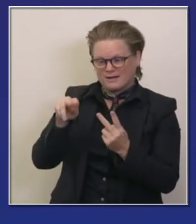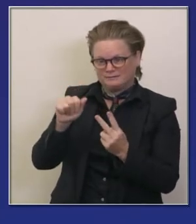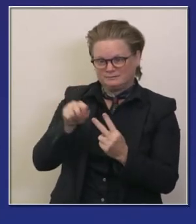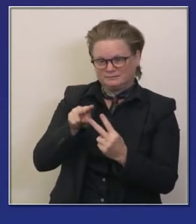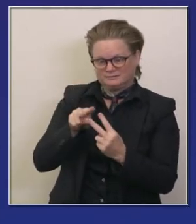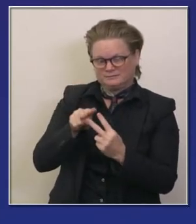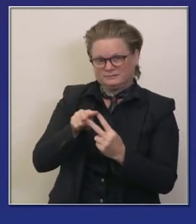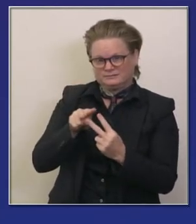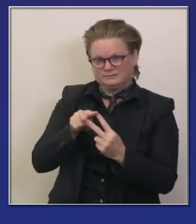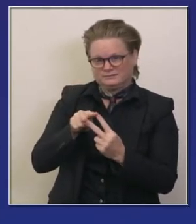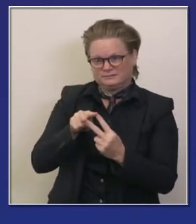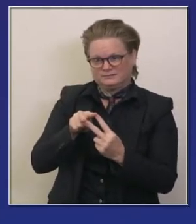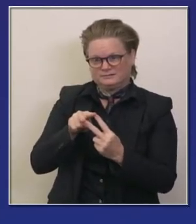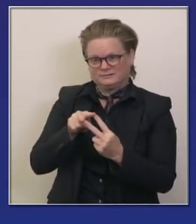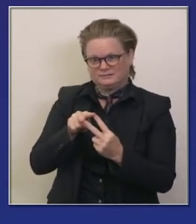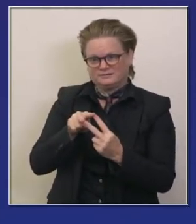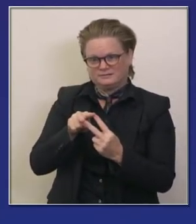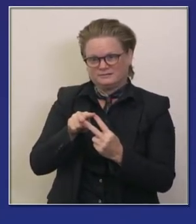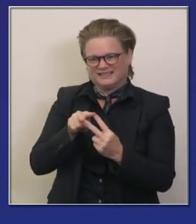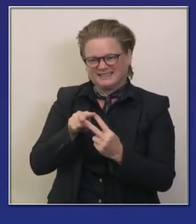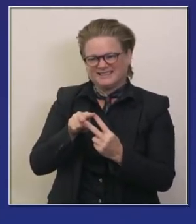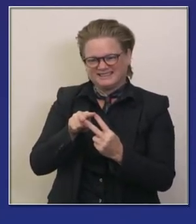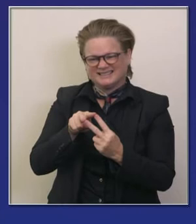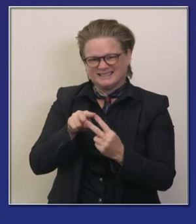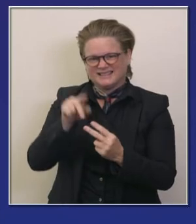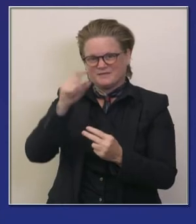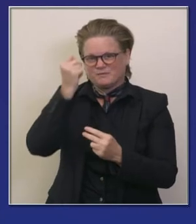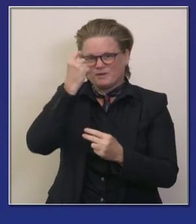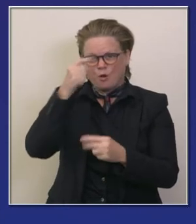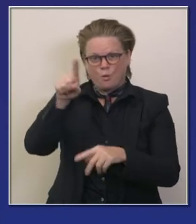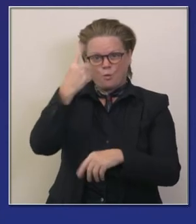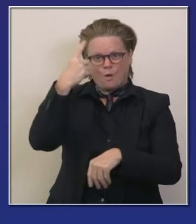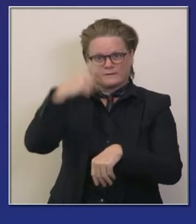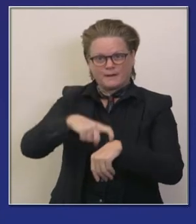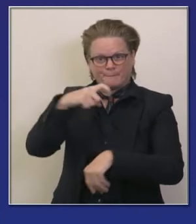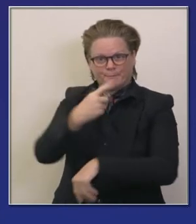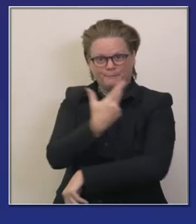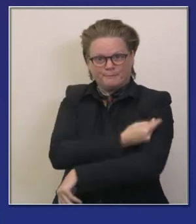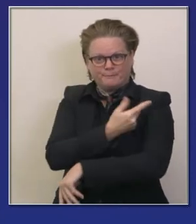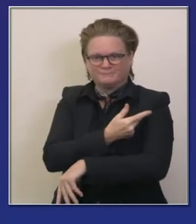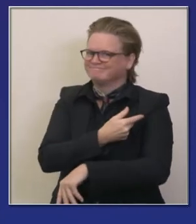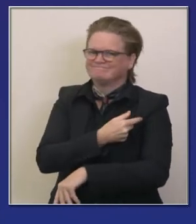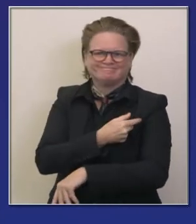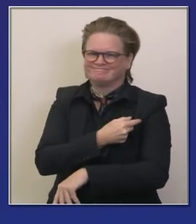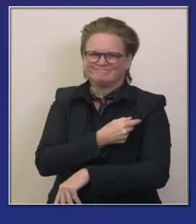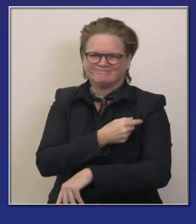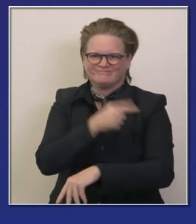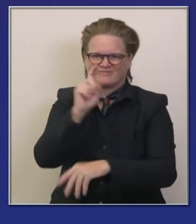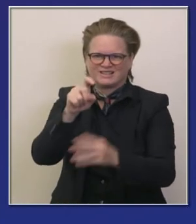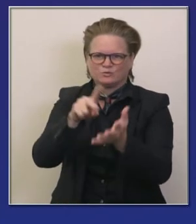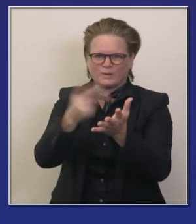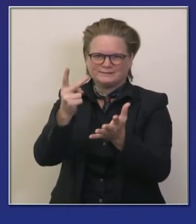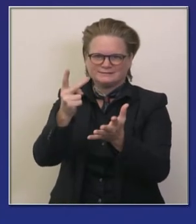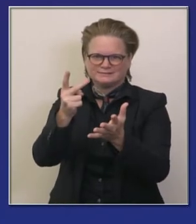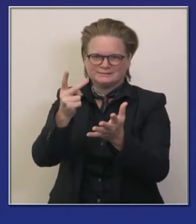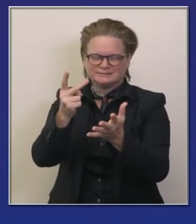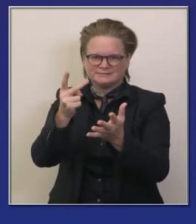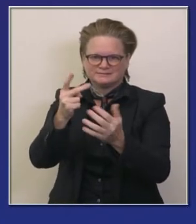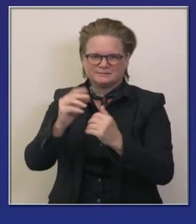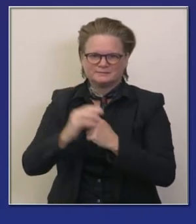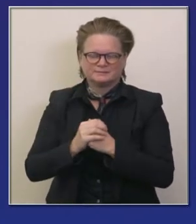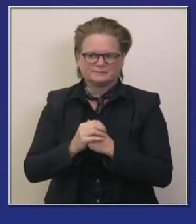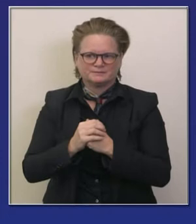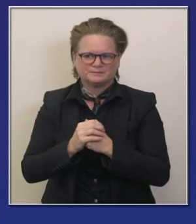dosis así que tenemos que recortar esa cifra a la mitad para saber cómo destinar al número de individuos las vacunas